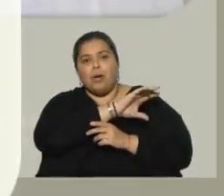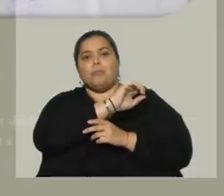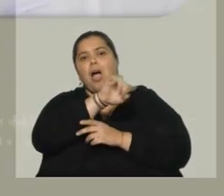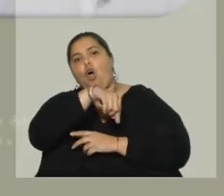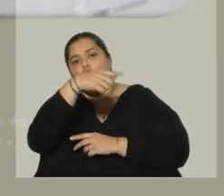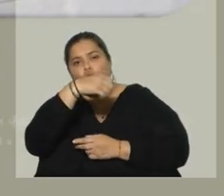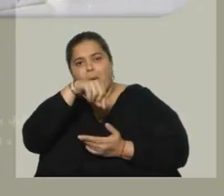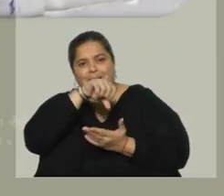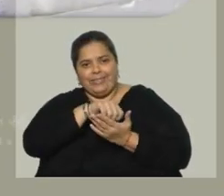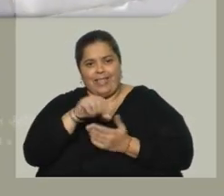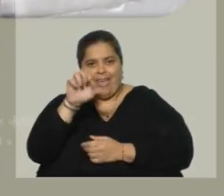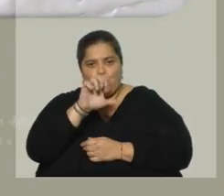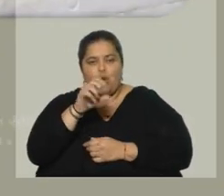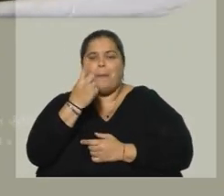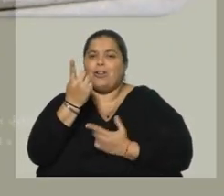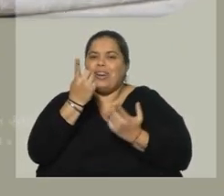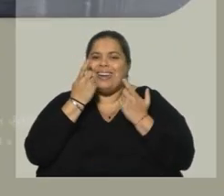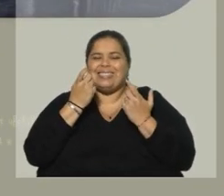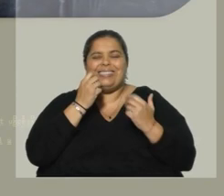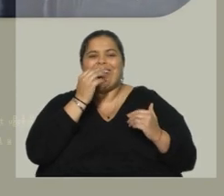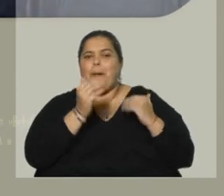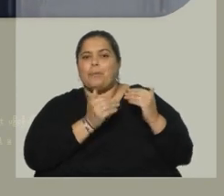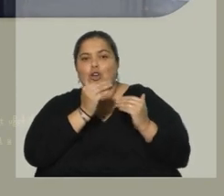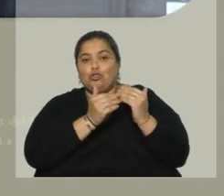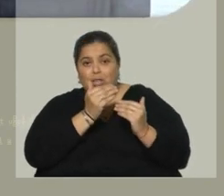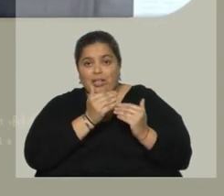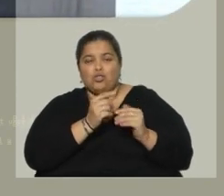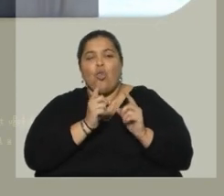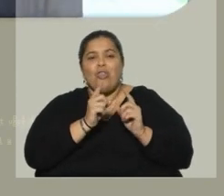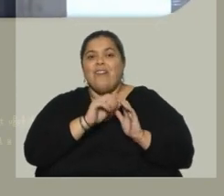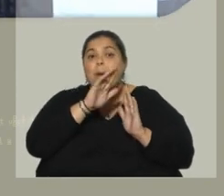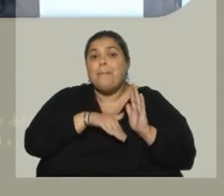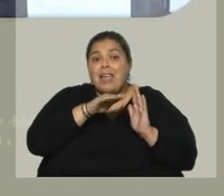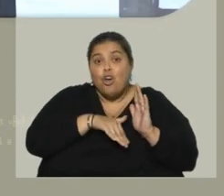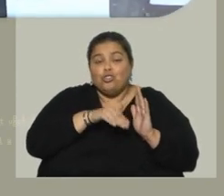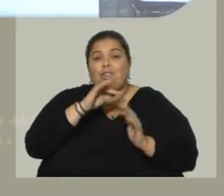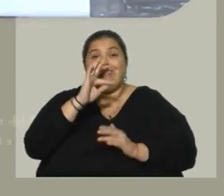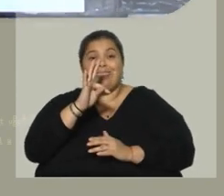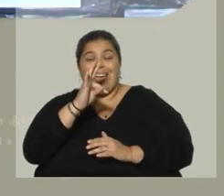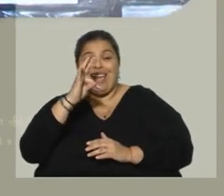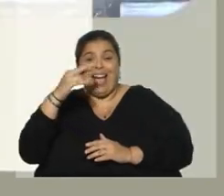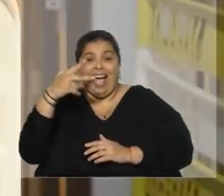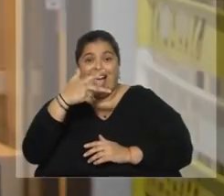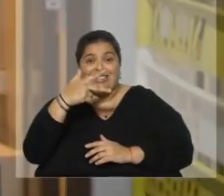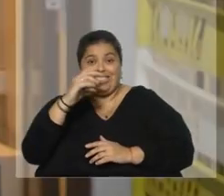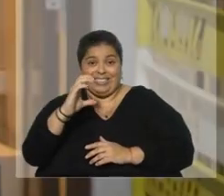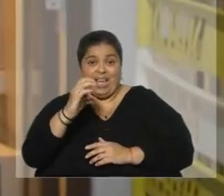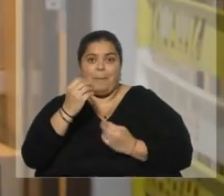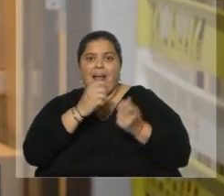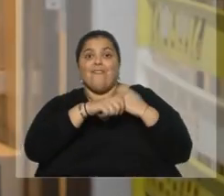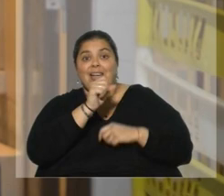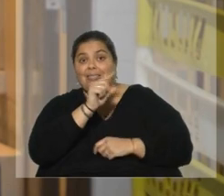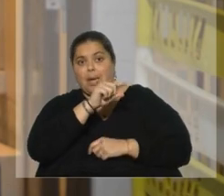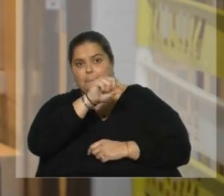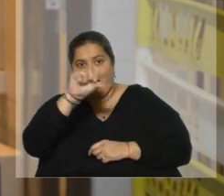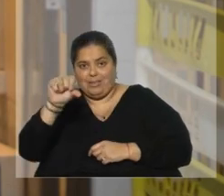Europa pero que requieren un proceso de remediación que es de bajar esos niveles de THC para que puedan ser vendidos a estos países. Esos